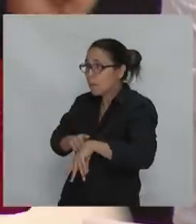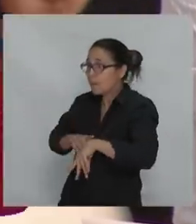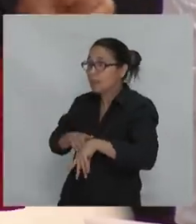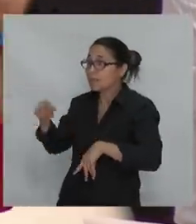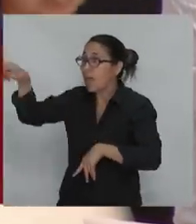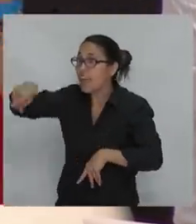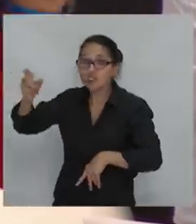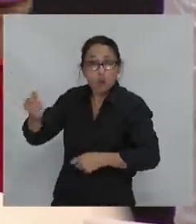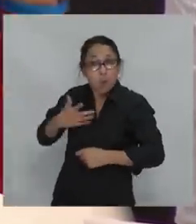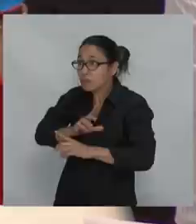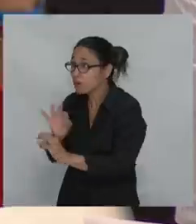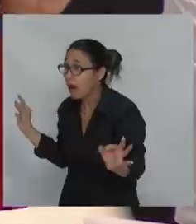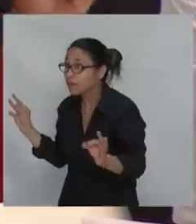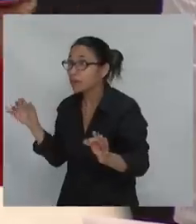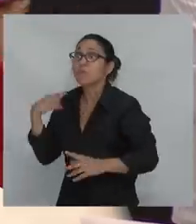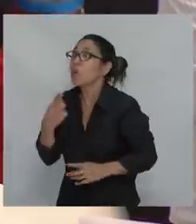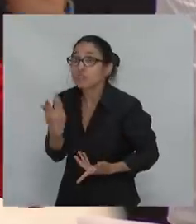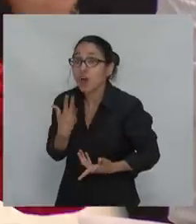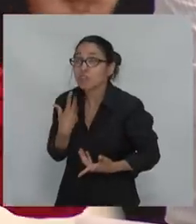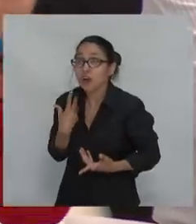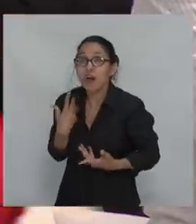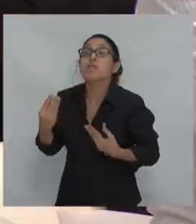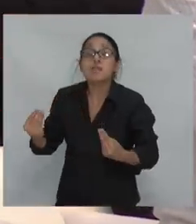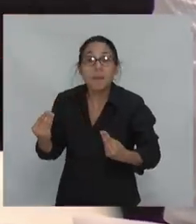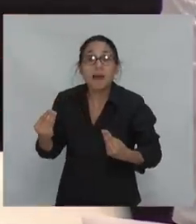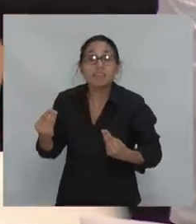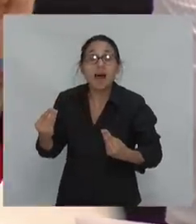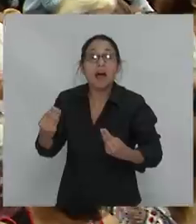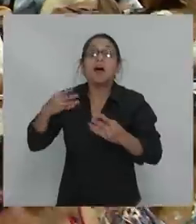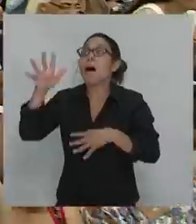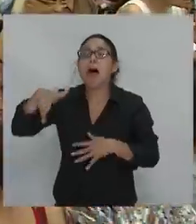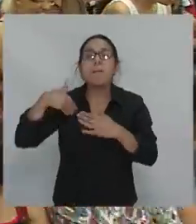en la revolución no tenemos nada más que perder que nuestras cadenas.